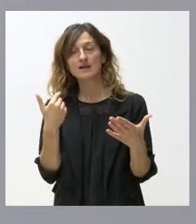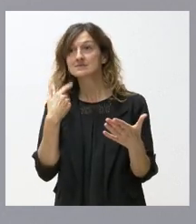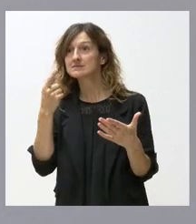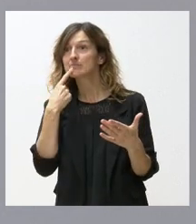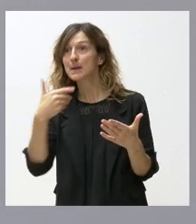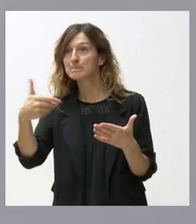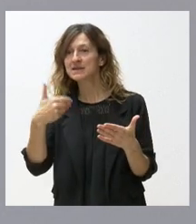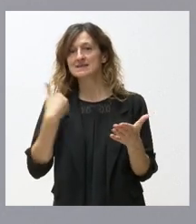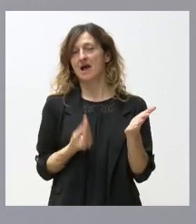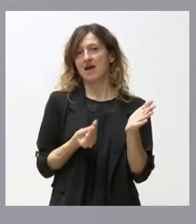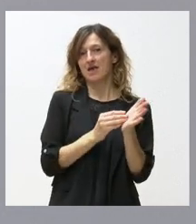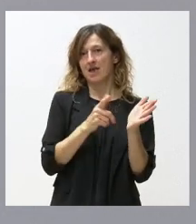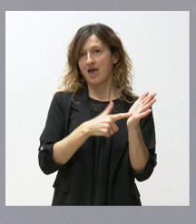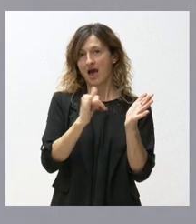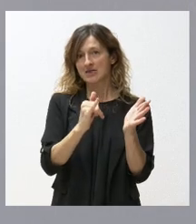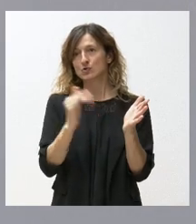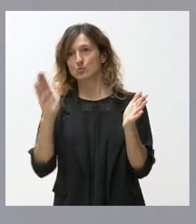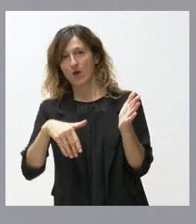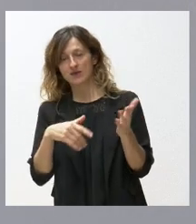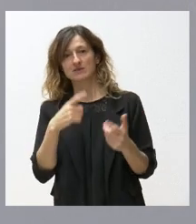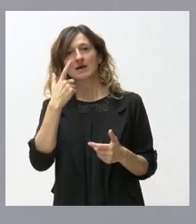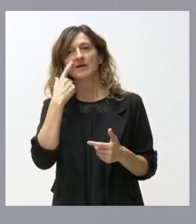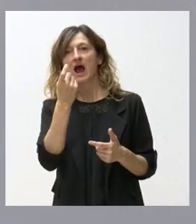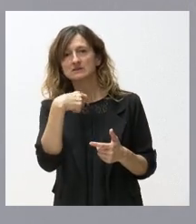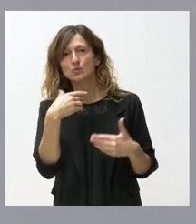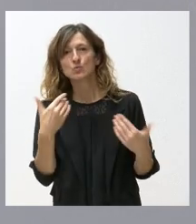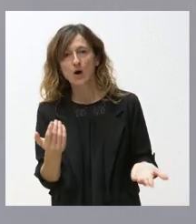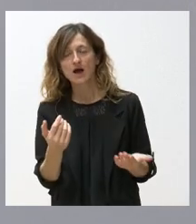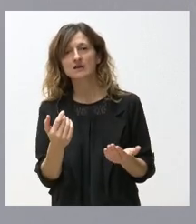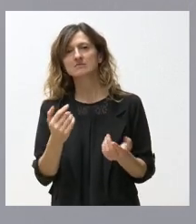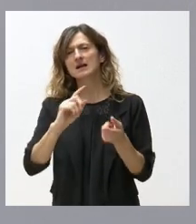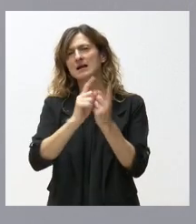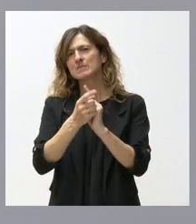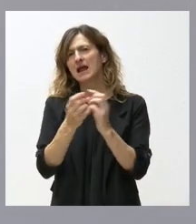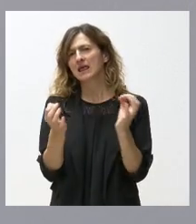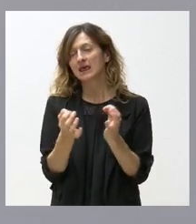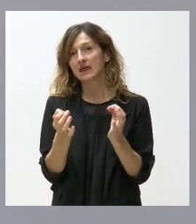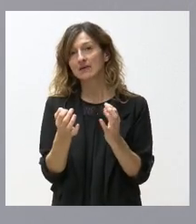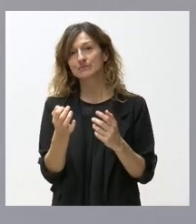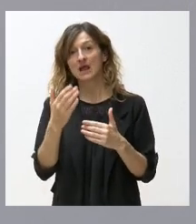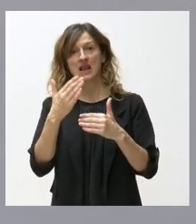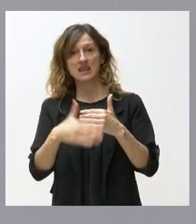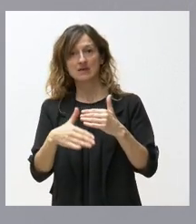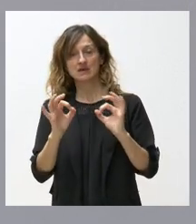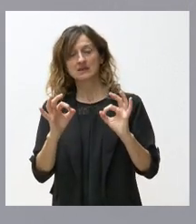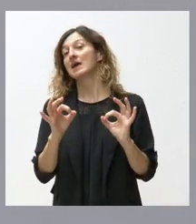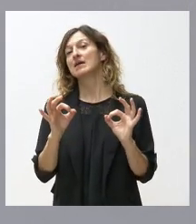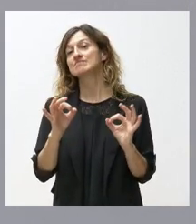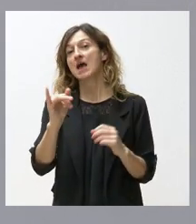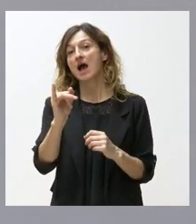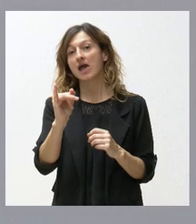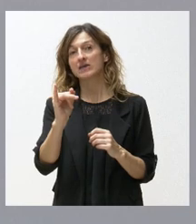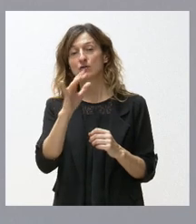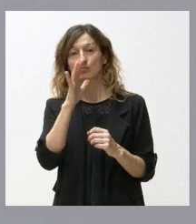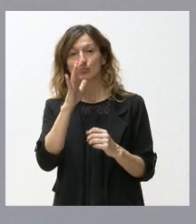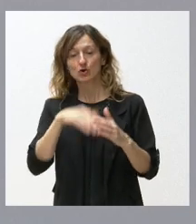presupuestos, porque mucho lo podrá estar, ver qué es lo que falta, ver qué es lo que tenemos que cambiar. Hay un límite, lógicamente, que es el límite establecido